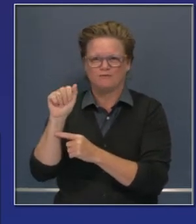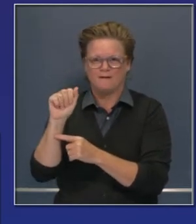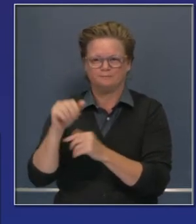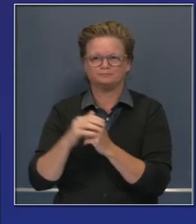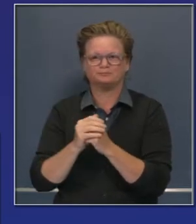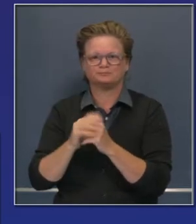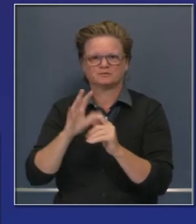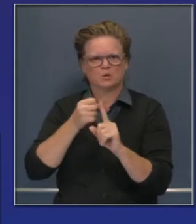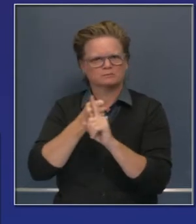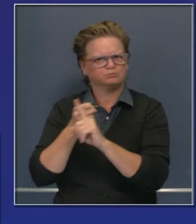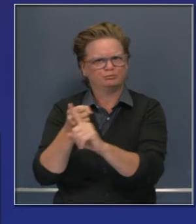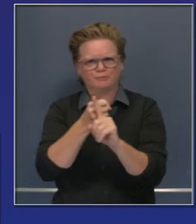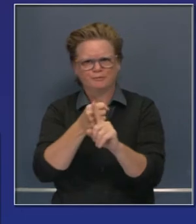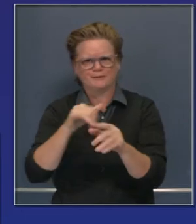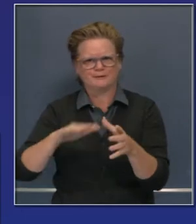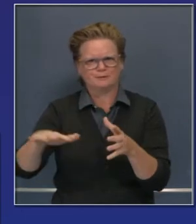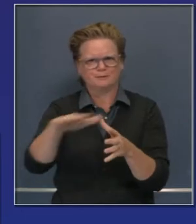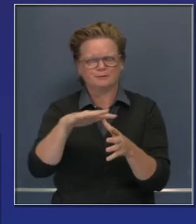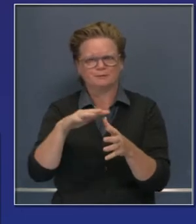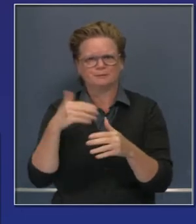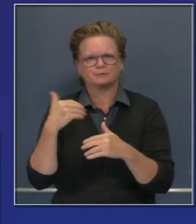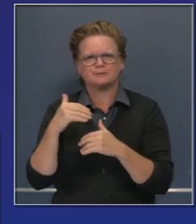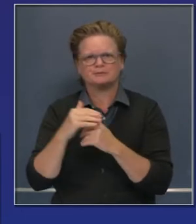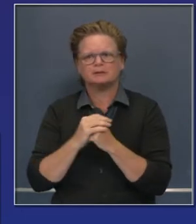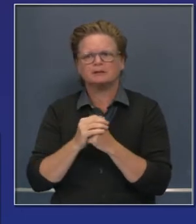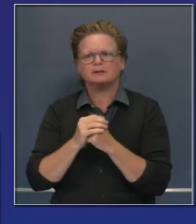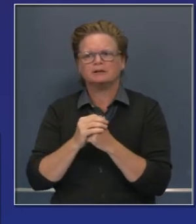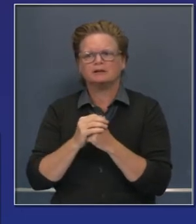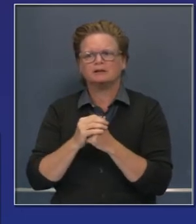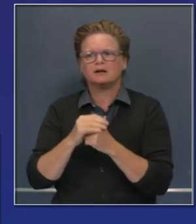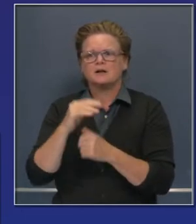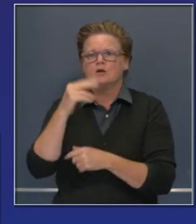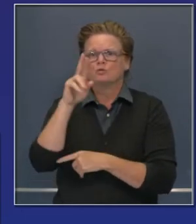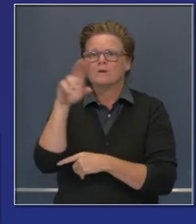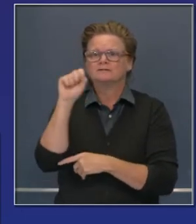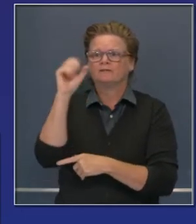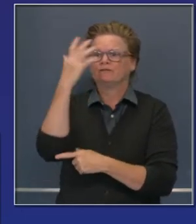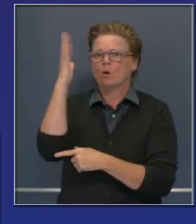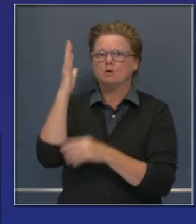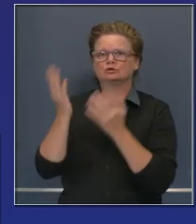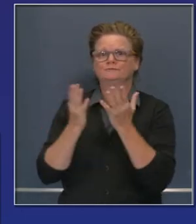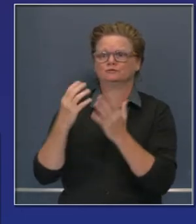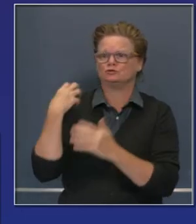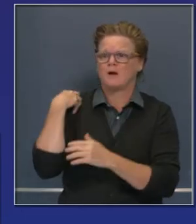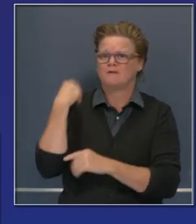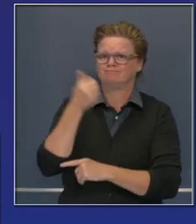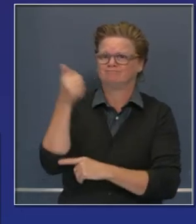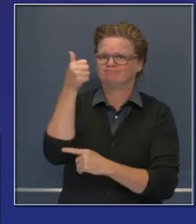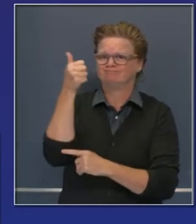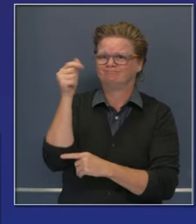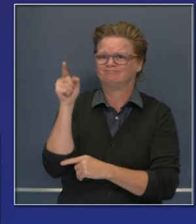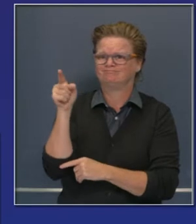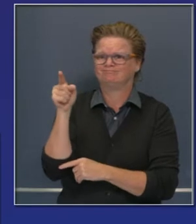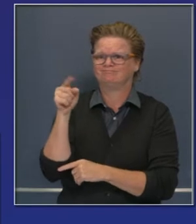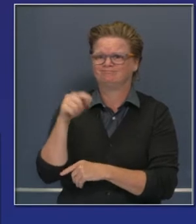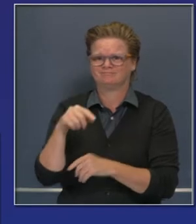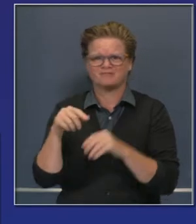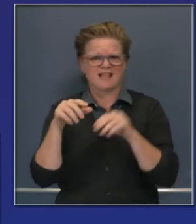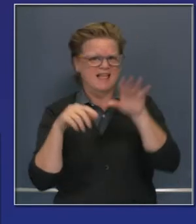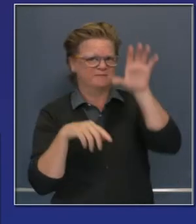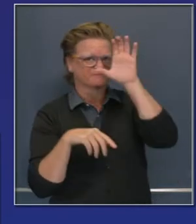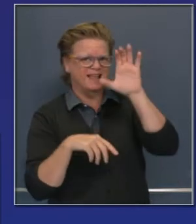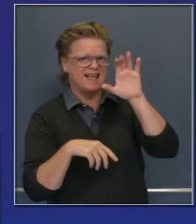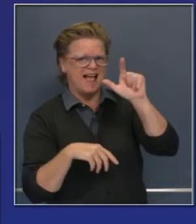estado y nuestra área de responsabilidad. Aquí compartimos responsabilidad con el departamento de Bosques